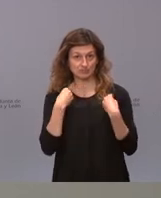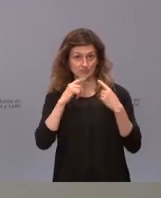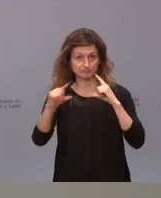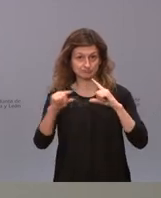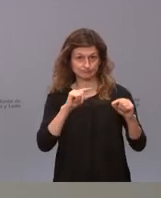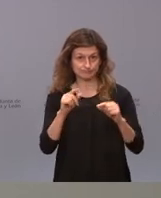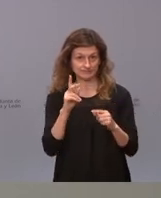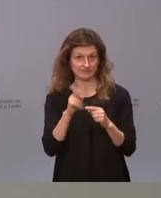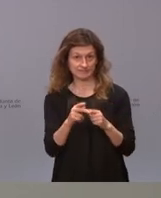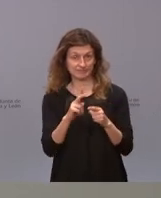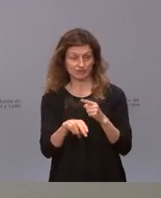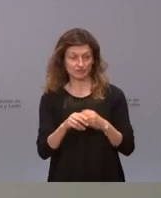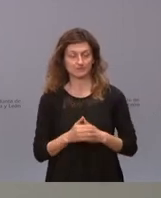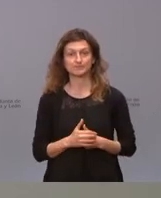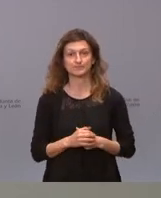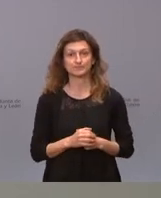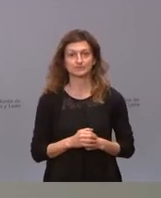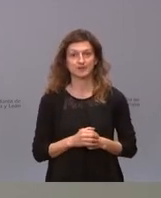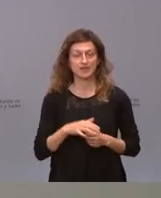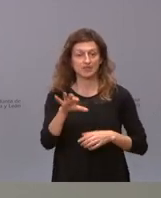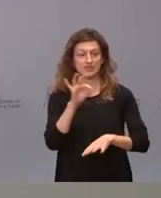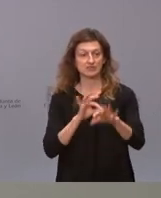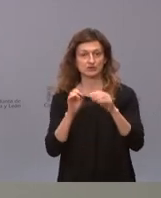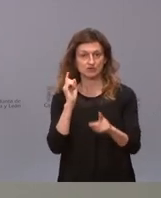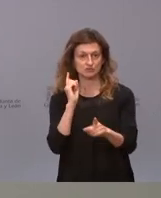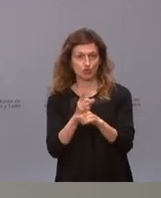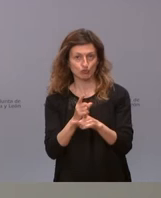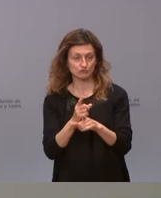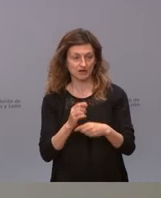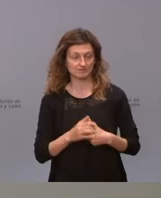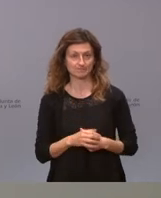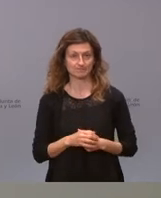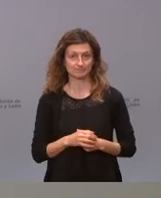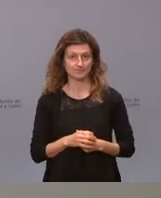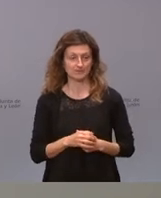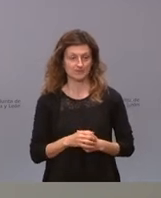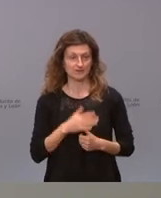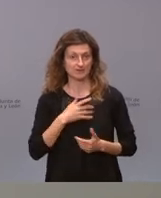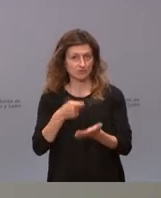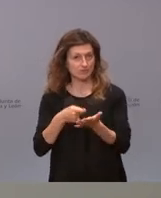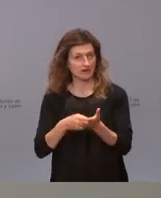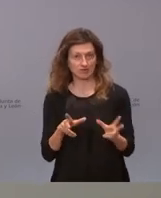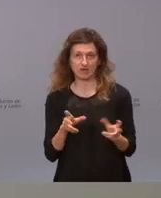que está adoptando decisiones en contra de la demografía de nuestros pueblos esta sería francamente gravísima